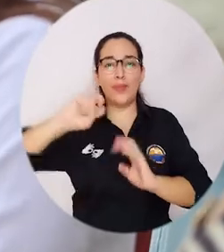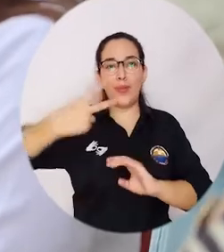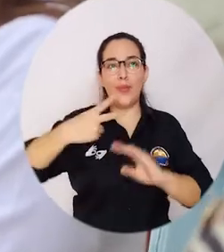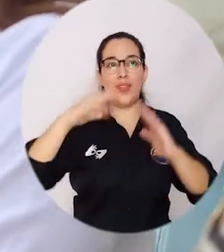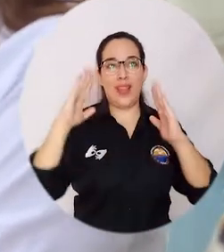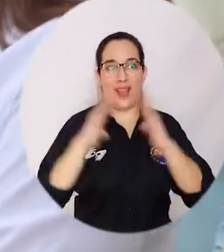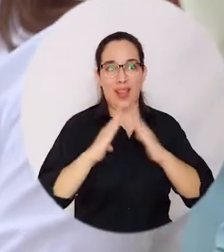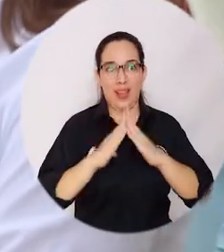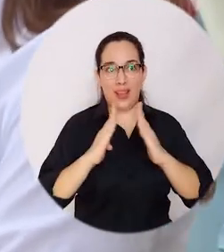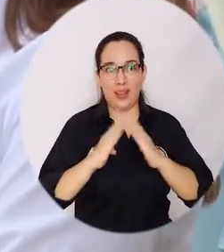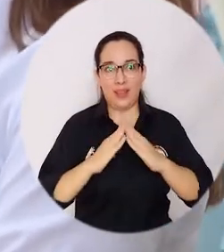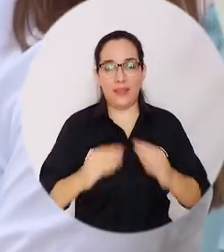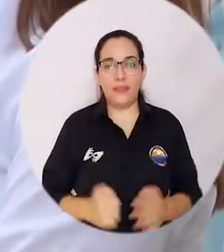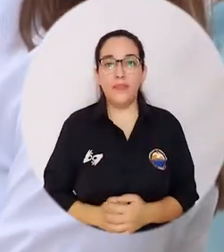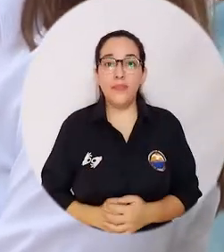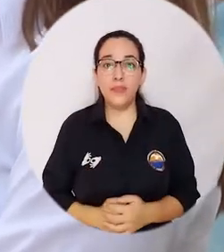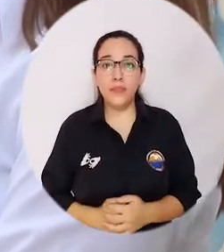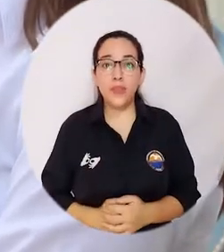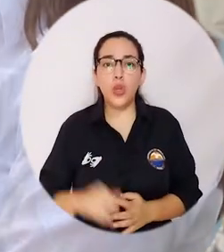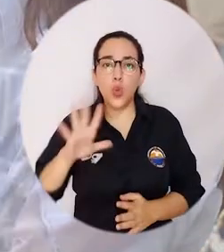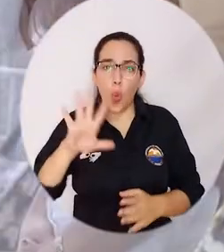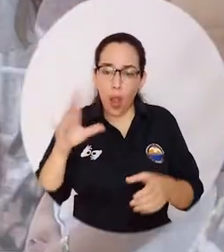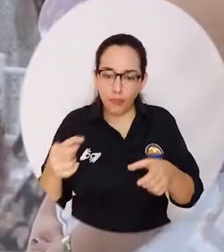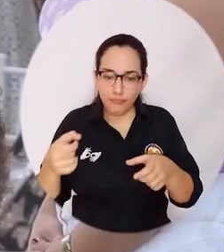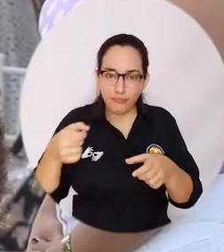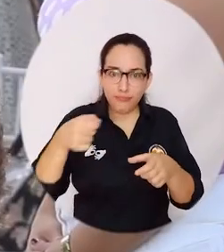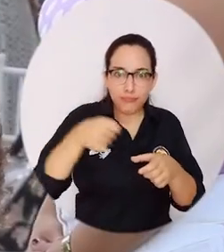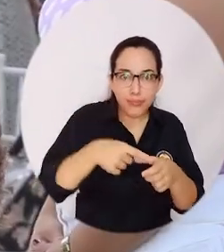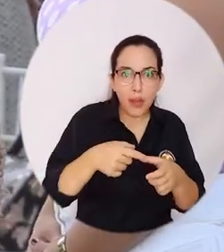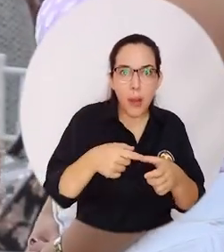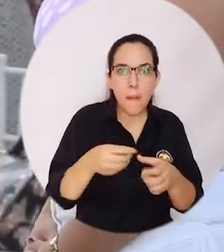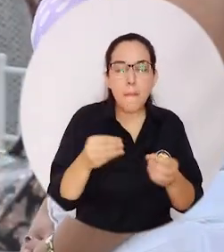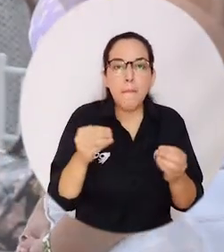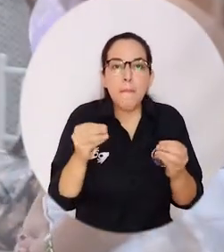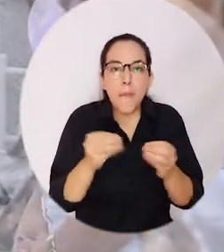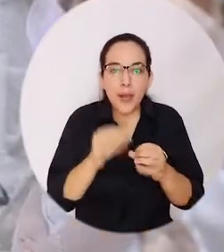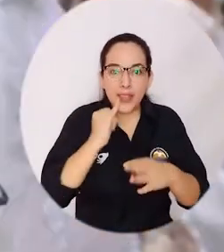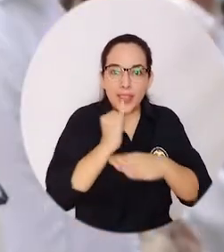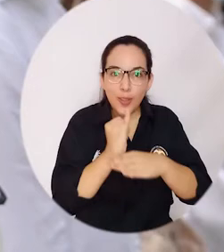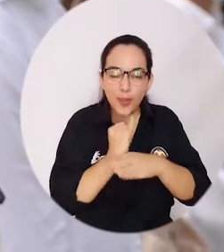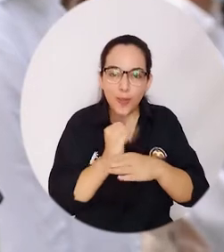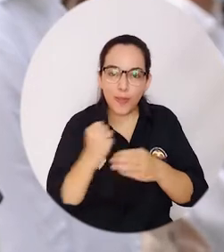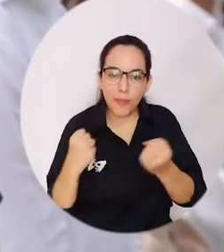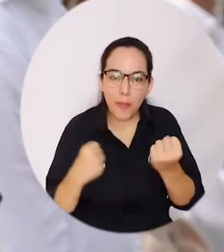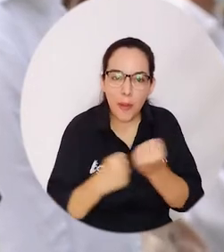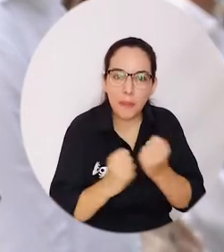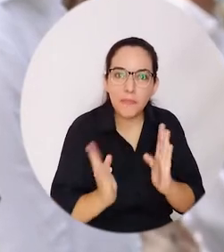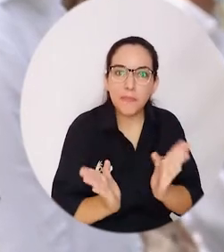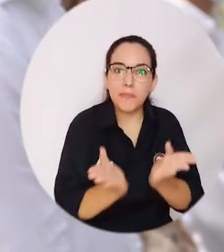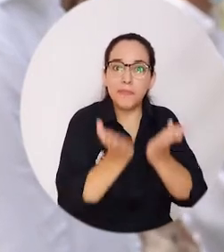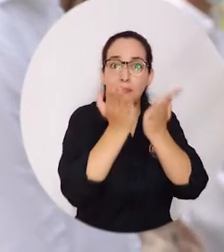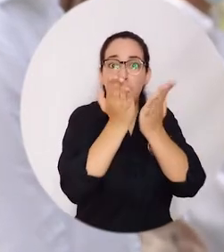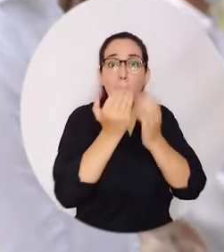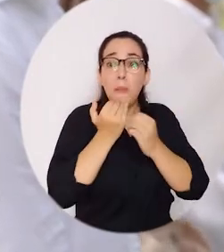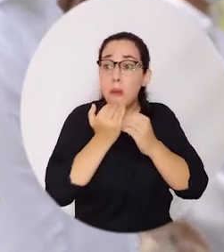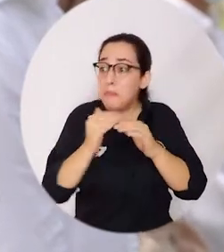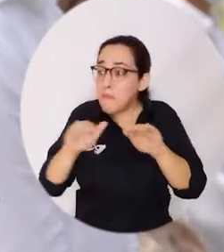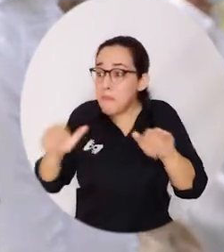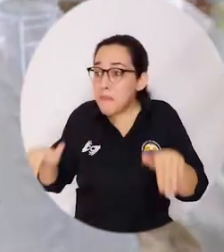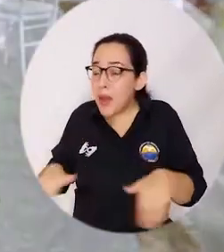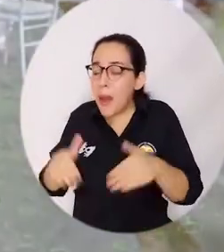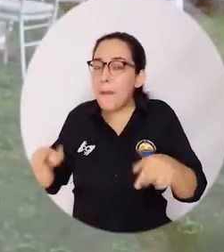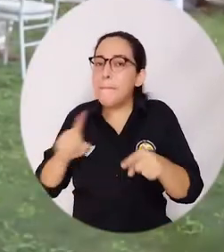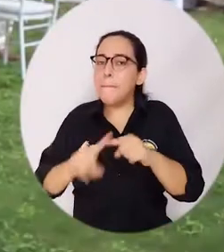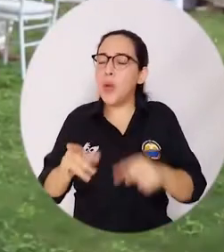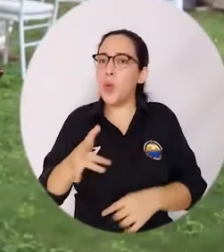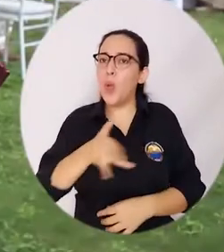que trabajaron acá, esta era su segunda casa. Y entendemos que ellos pusieron su grano de arena para sacar adelante esta institución educativa.